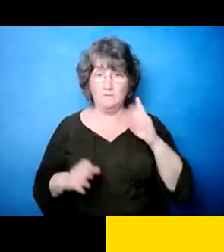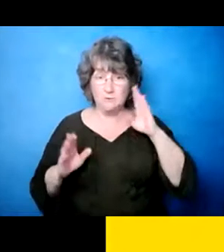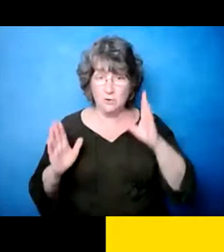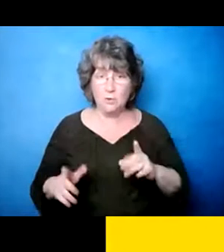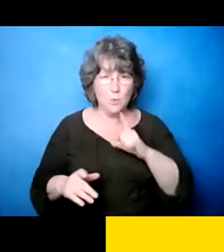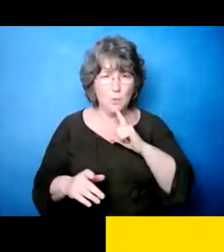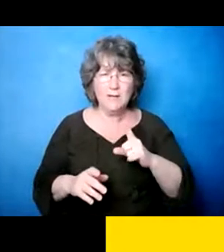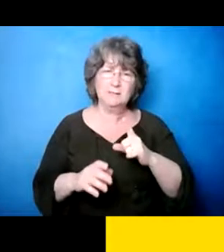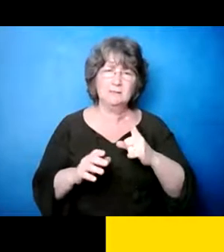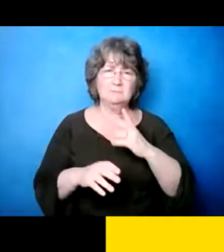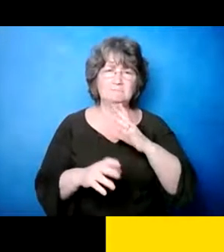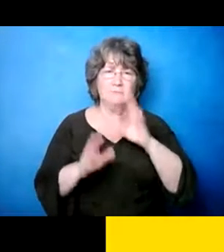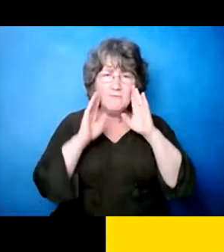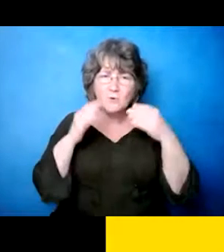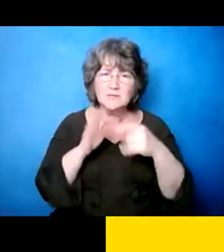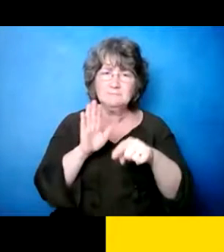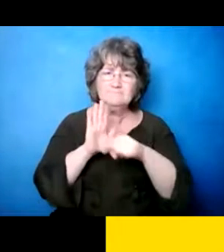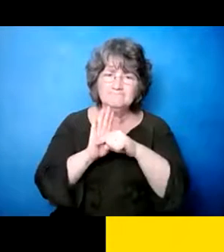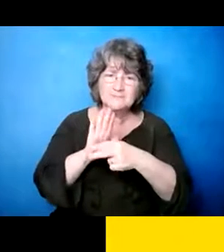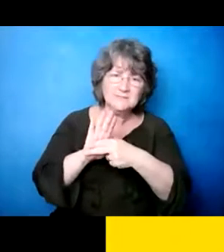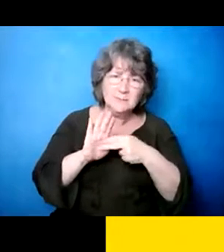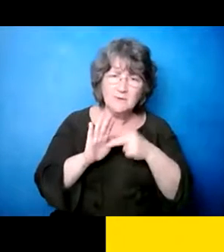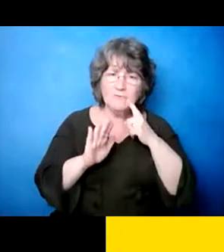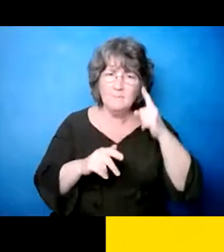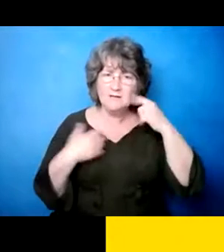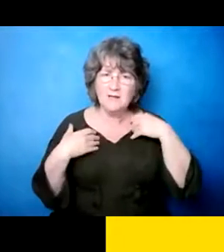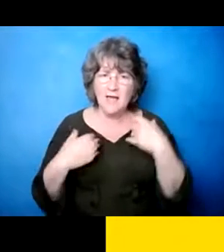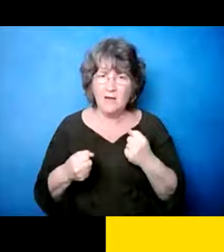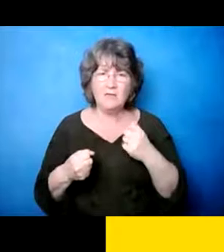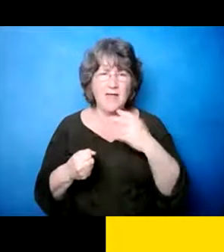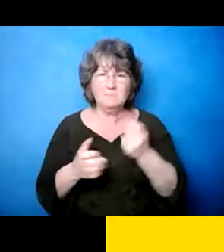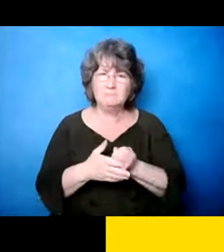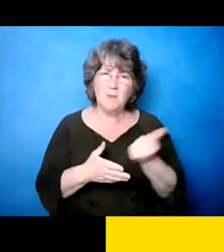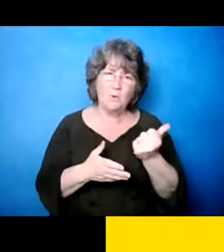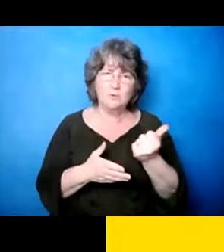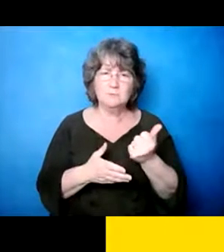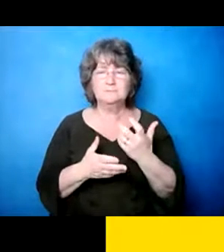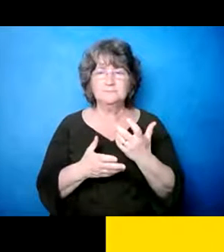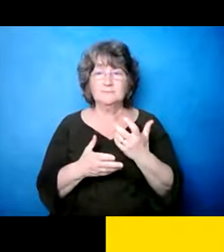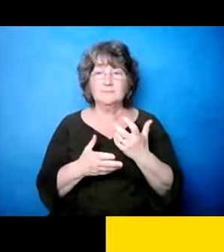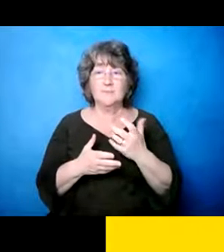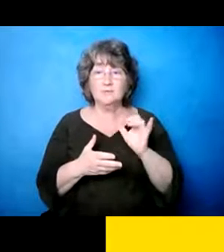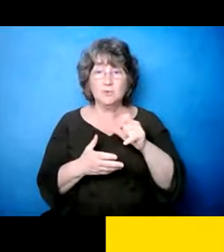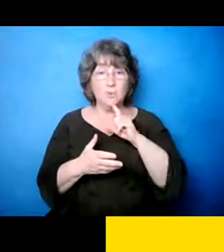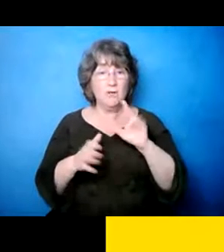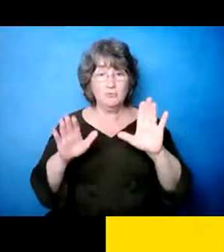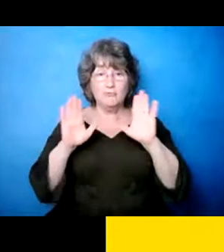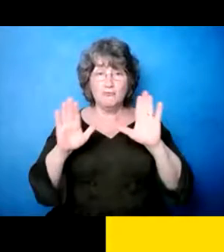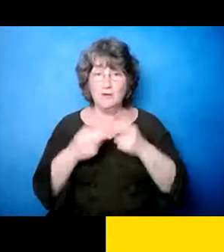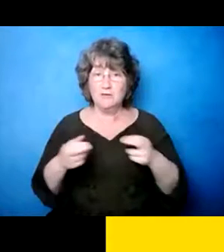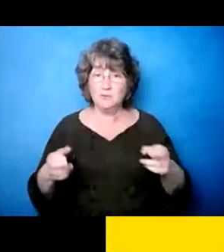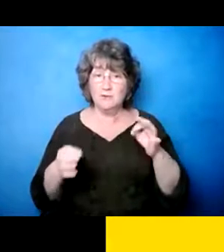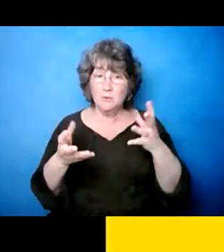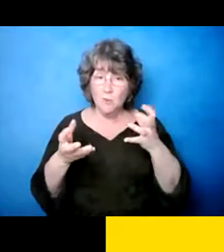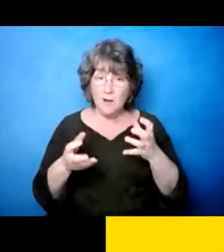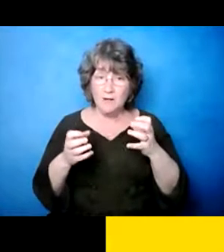habla sobre la, la estigma de salud, de problema de salud mental y quitarle ese estigma. Y, pues, puede, si ustedes quieren